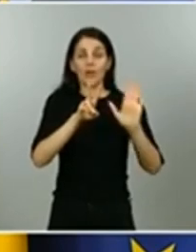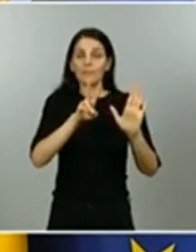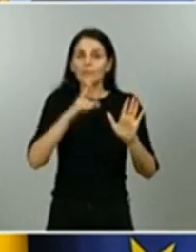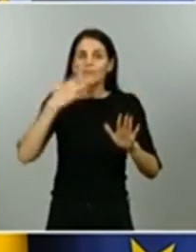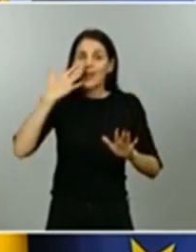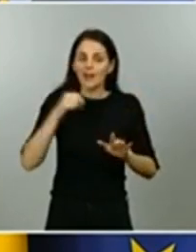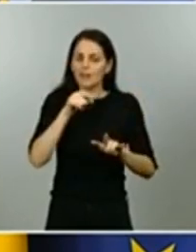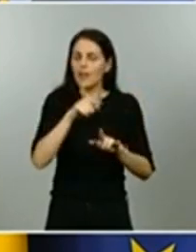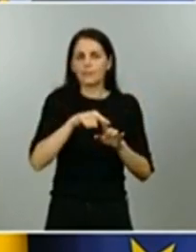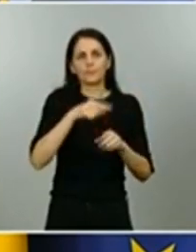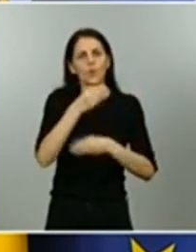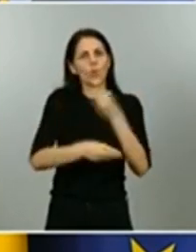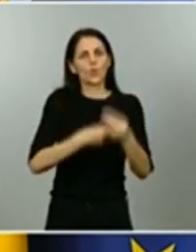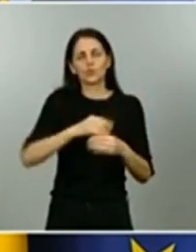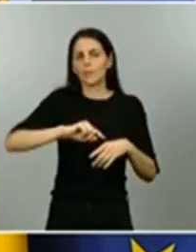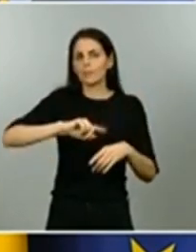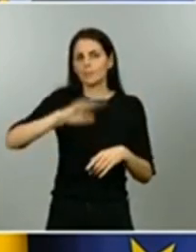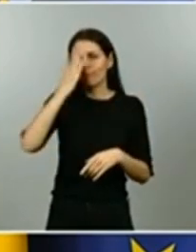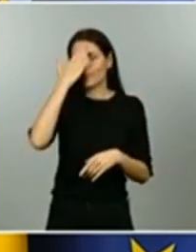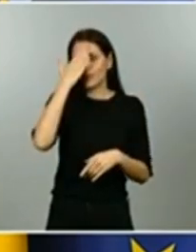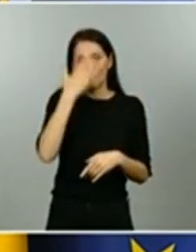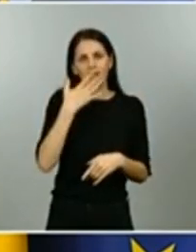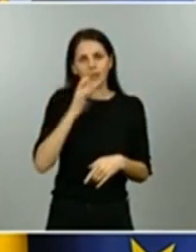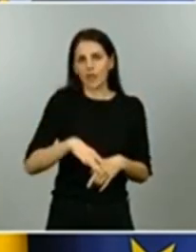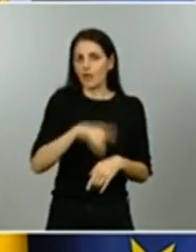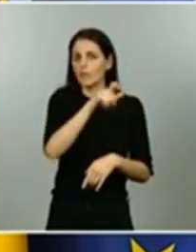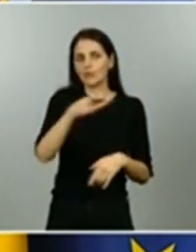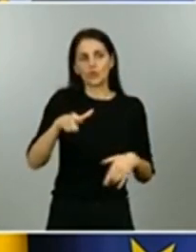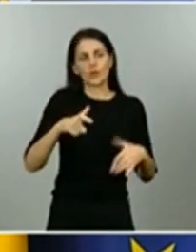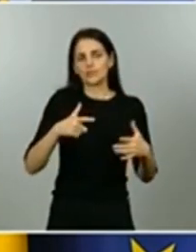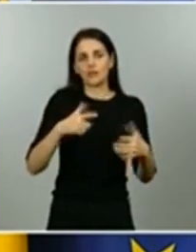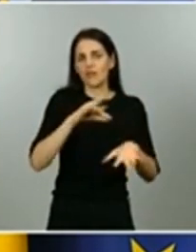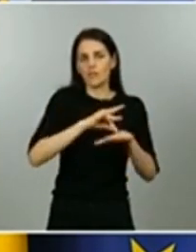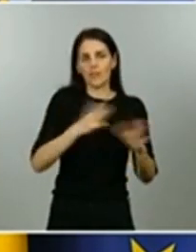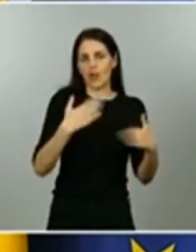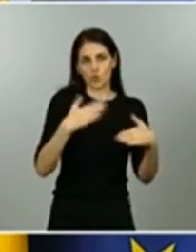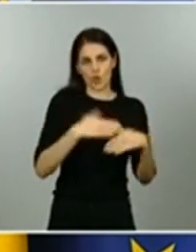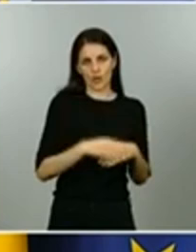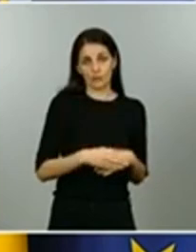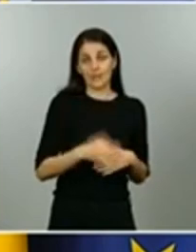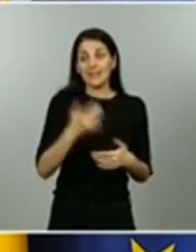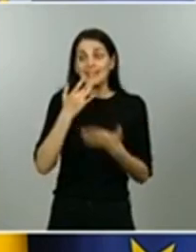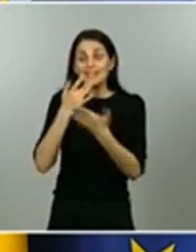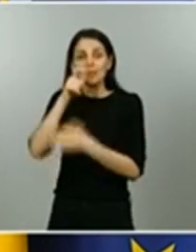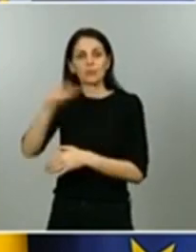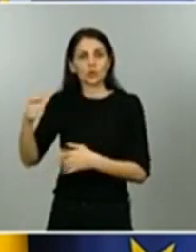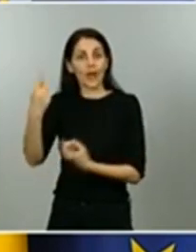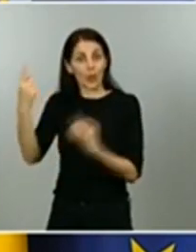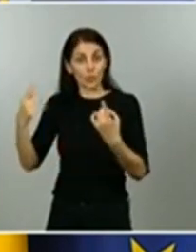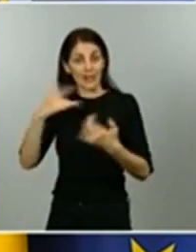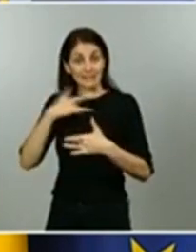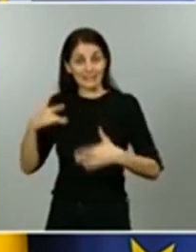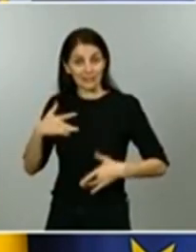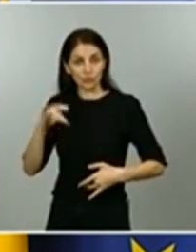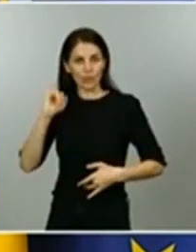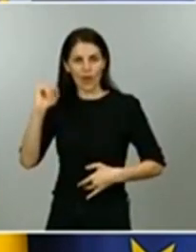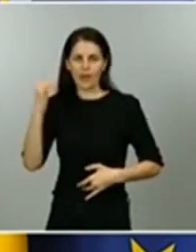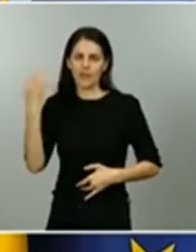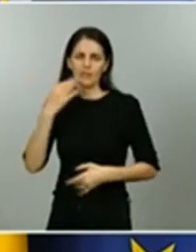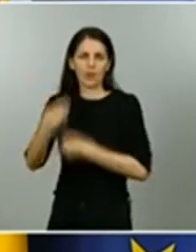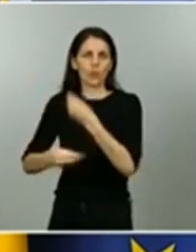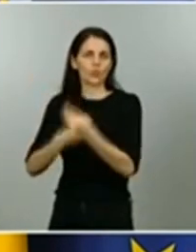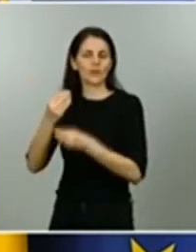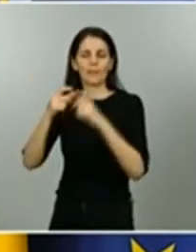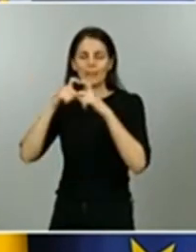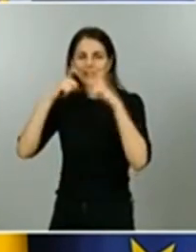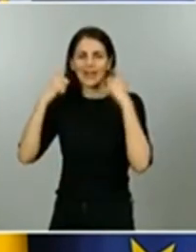las personas que tienen sintomatología deberían utilizar mascarillas quirúrgicas por lo tanto yo creo que es una muy buena medida vamos poco a